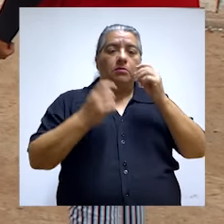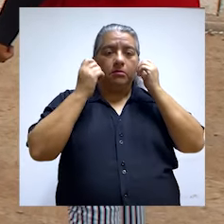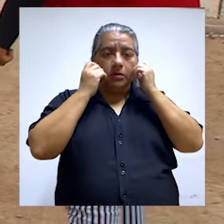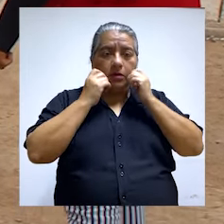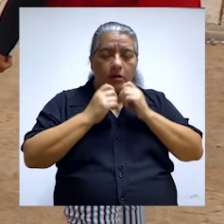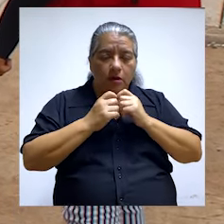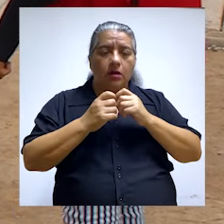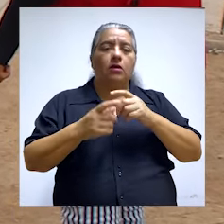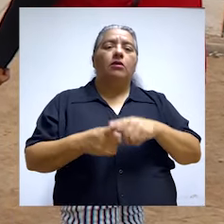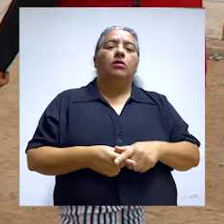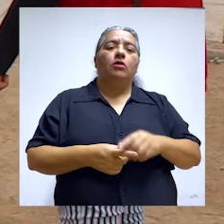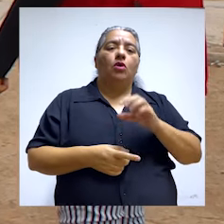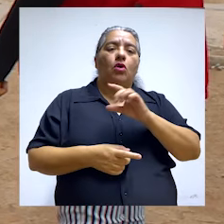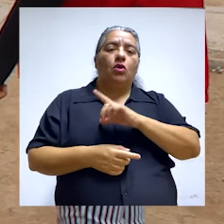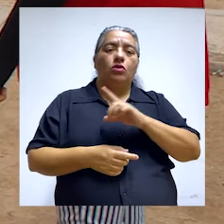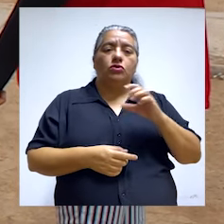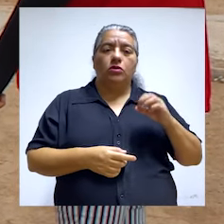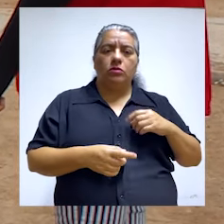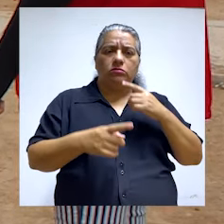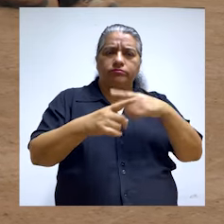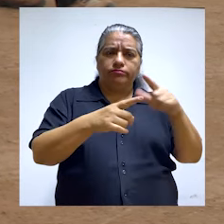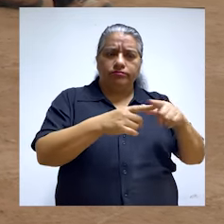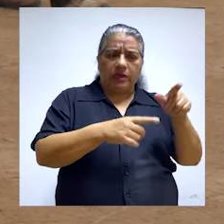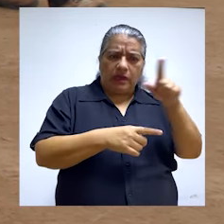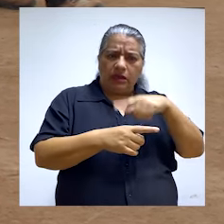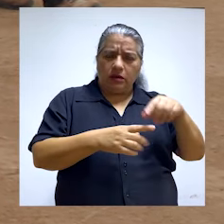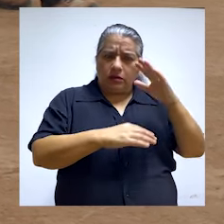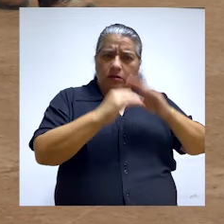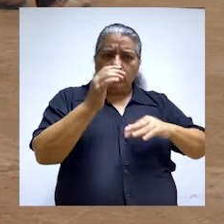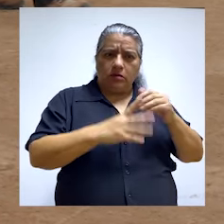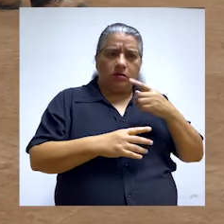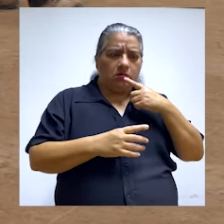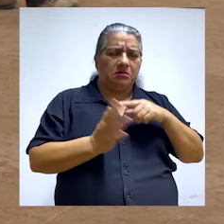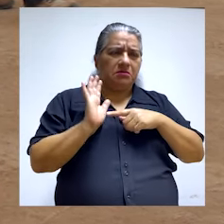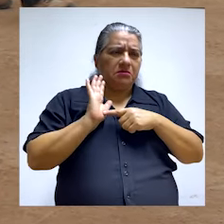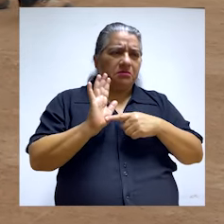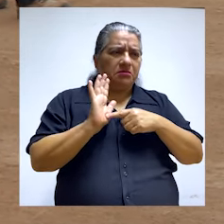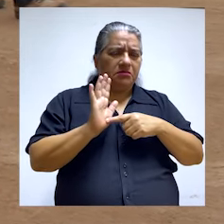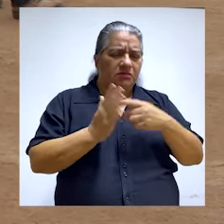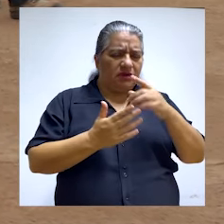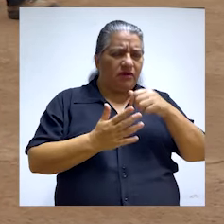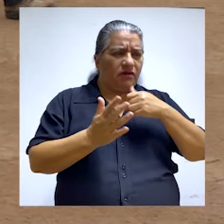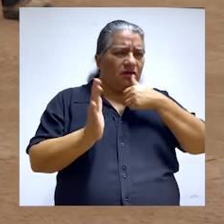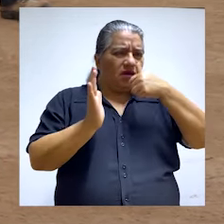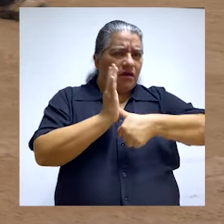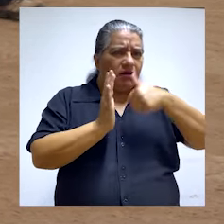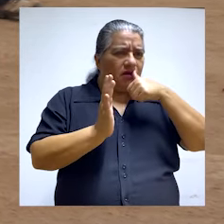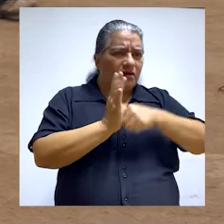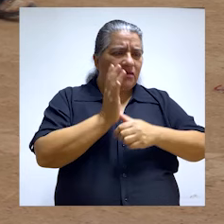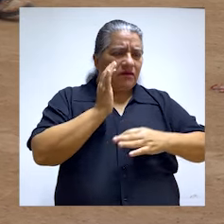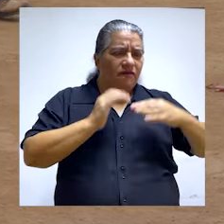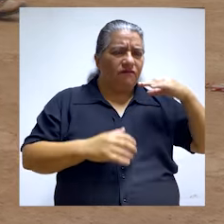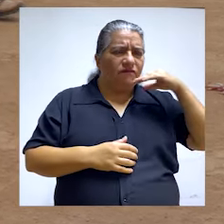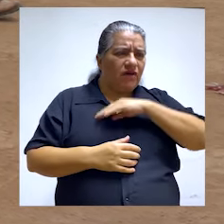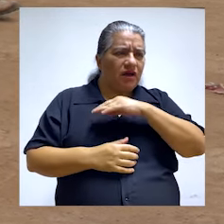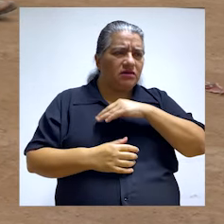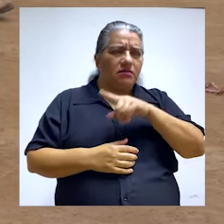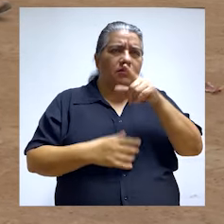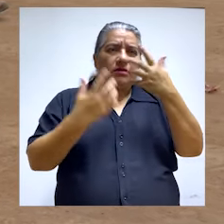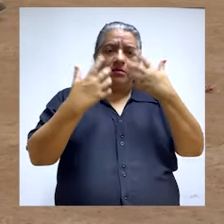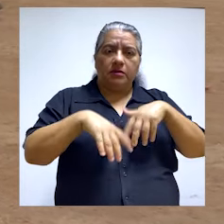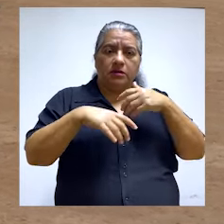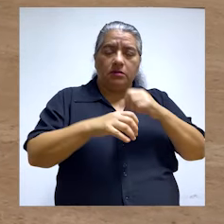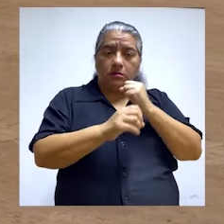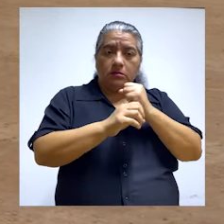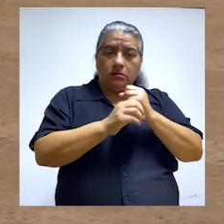Coajone, Miguel Grau, Los Olivos y Miramar. En dichas obras, se denunció la presentación de cartas fianza falsas por